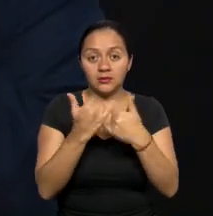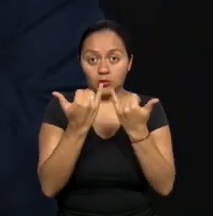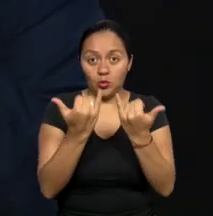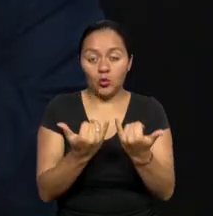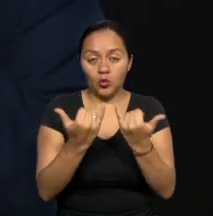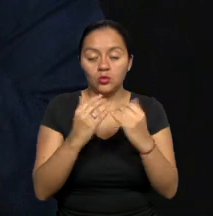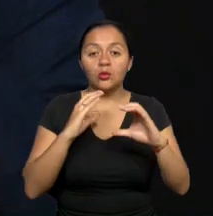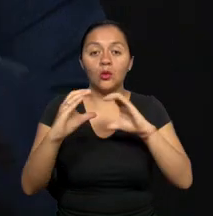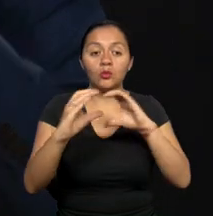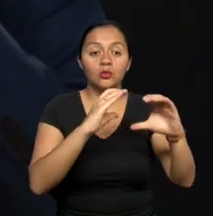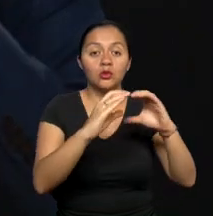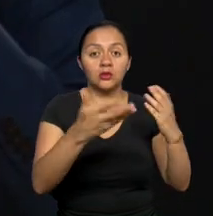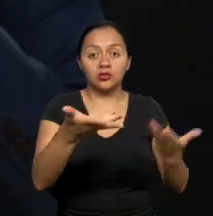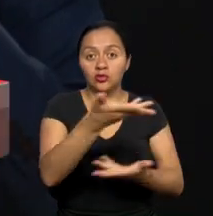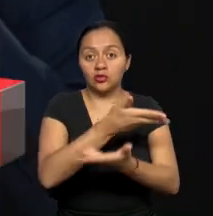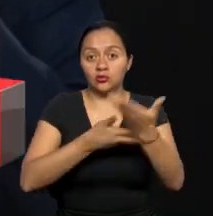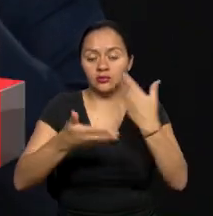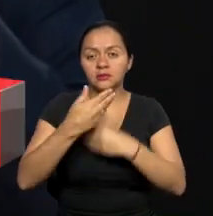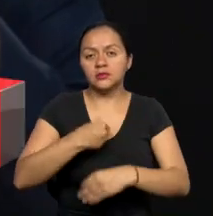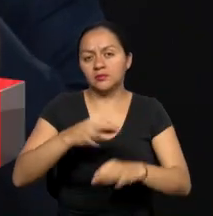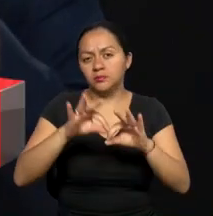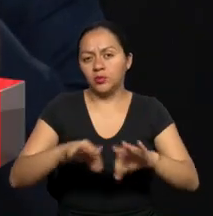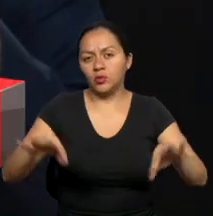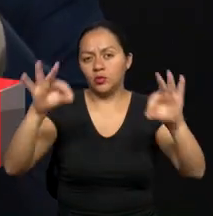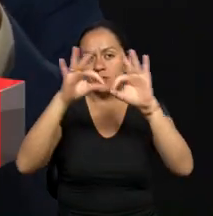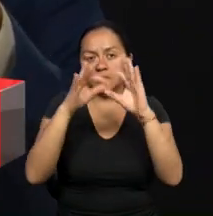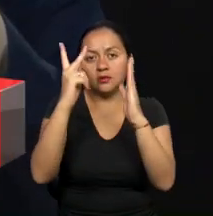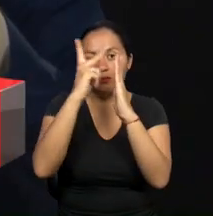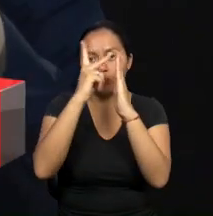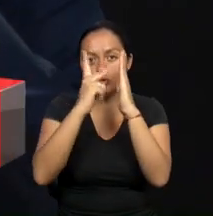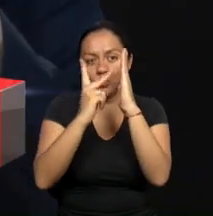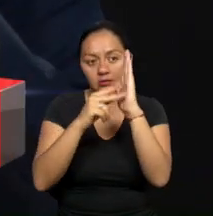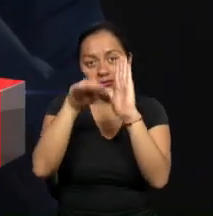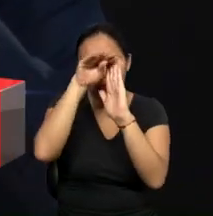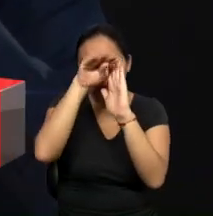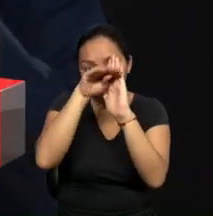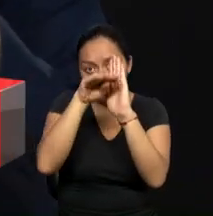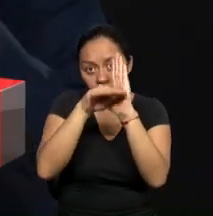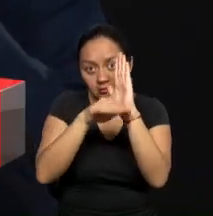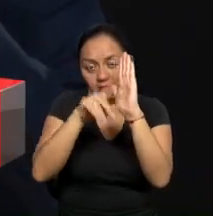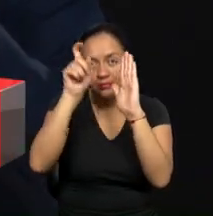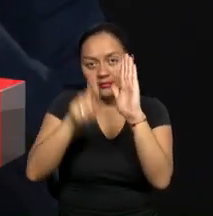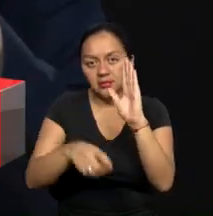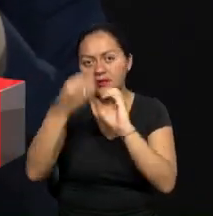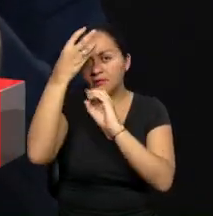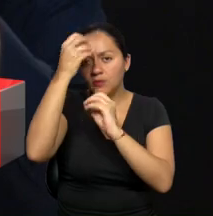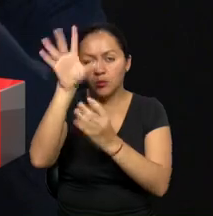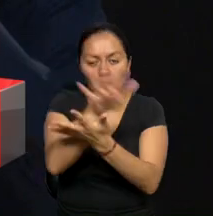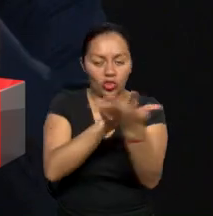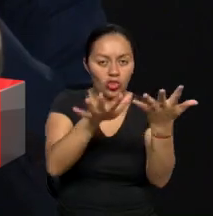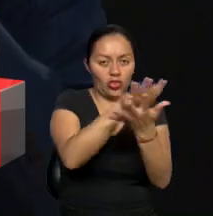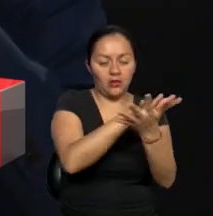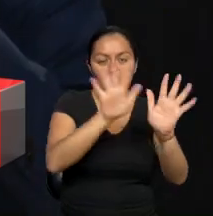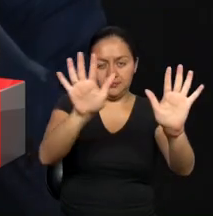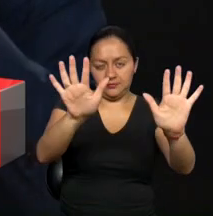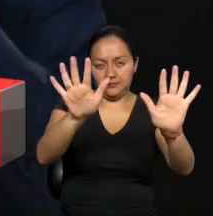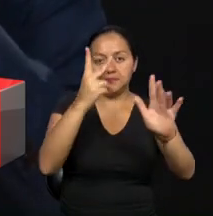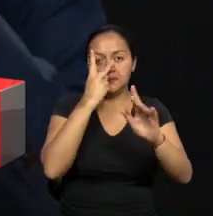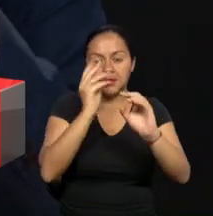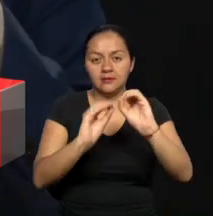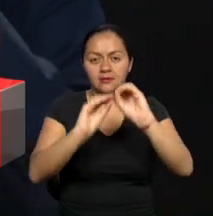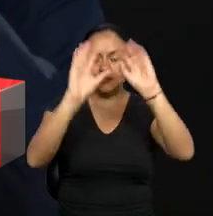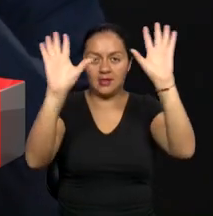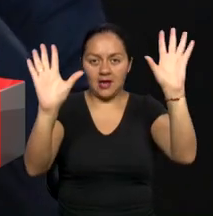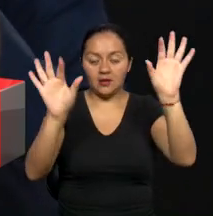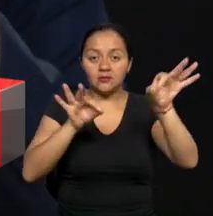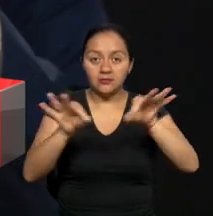de comunicación, es importante tener ciertas puntualizaciones porque ha habido mucha desinformación. En este tema específicamente,